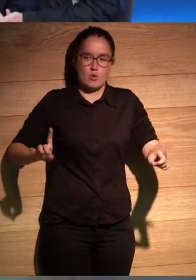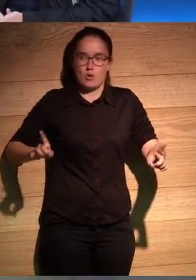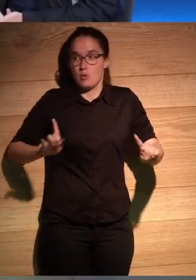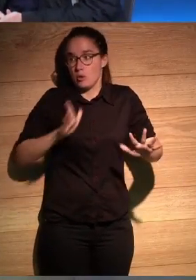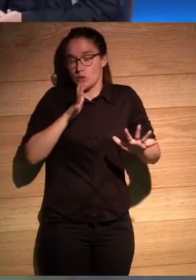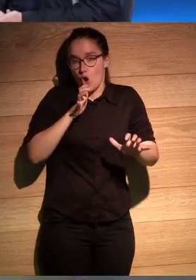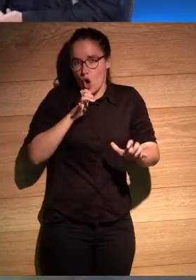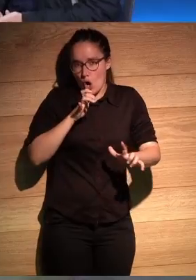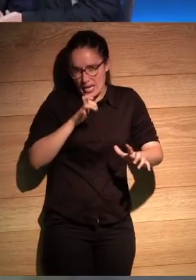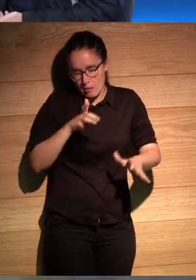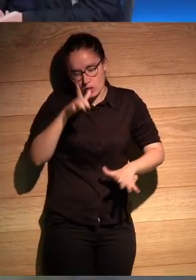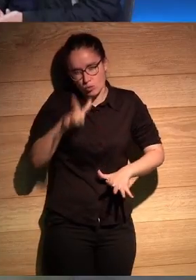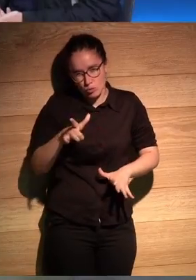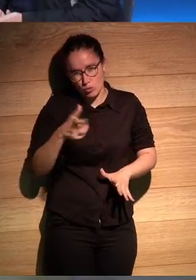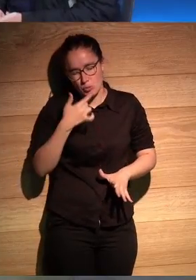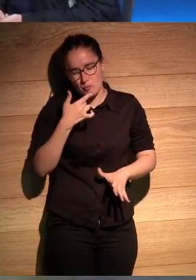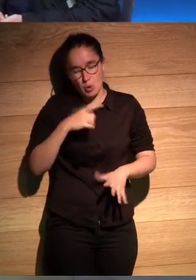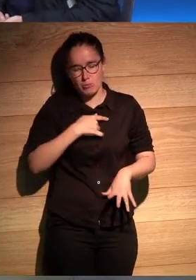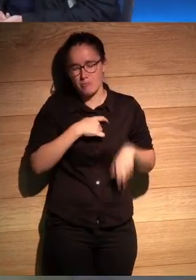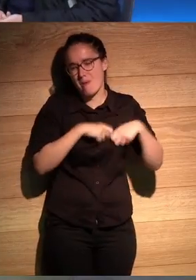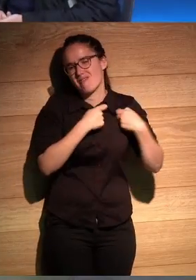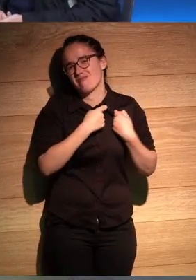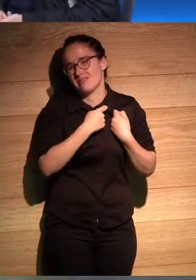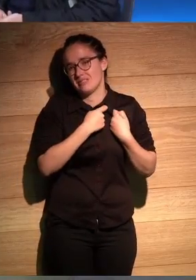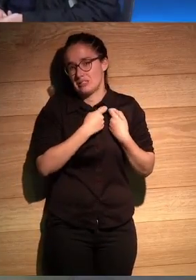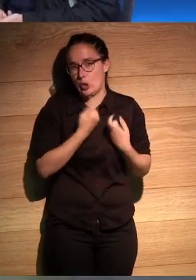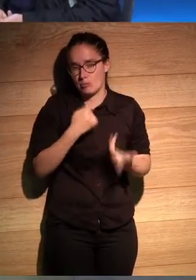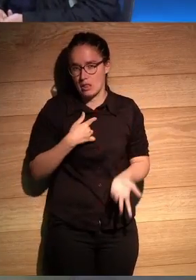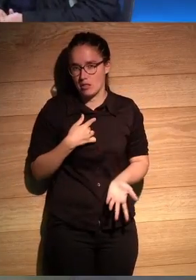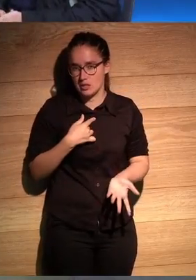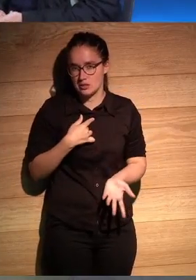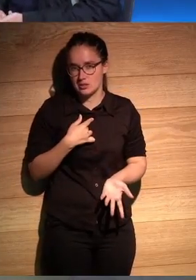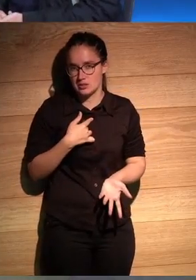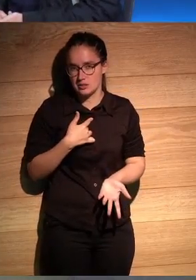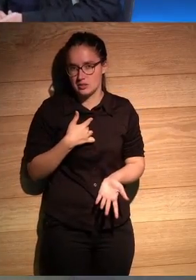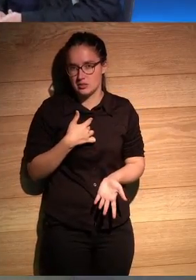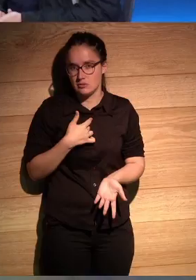parece horrible de tu parte Rodrigo se me rompe el corazón lo que me dices y no sé qué cosa etcétera